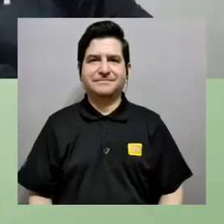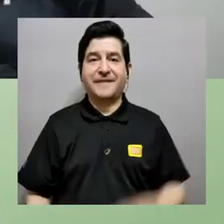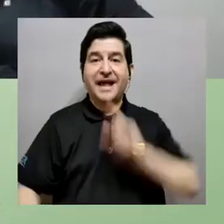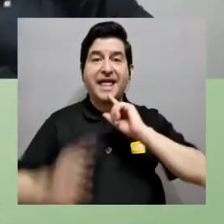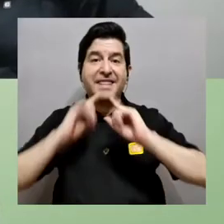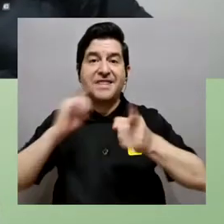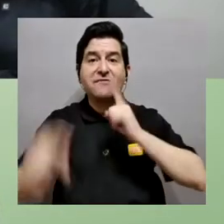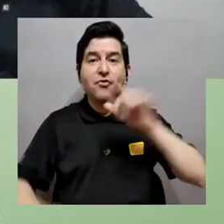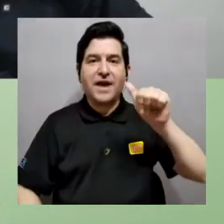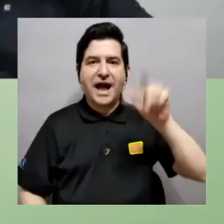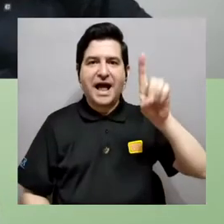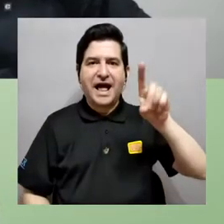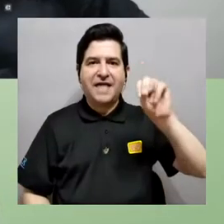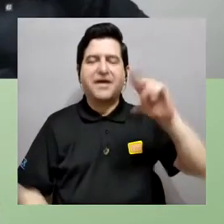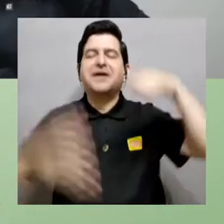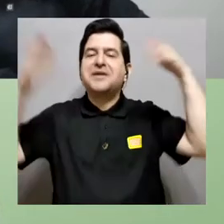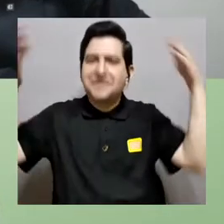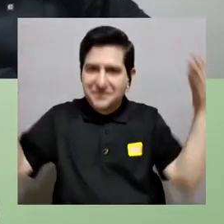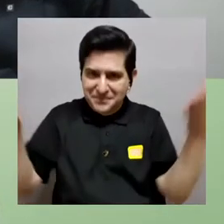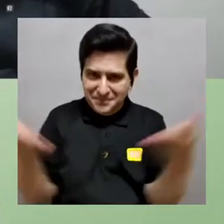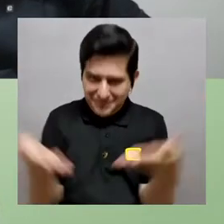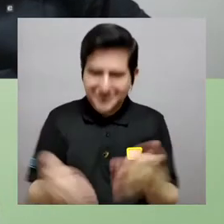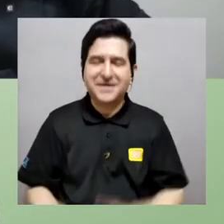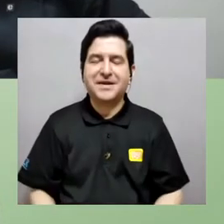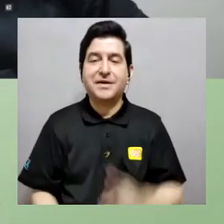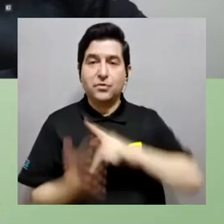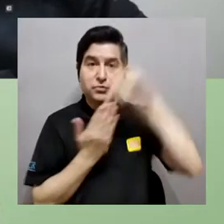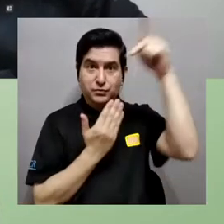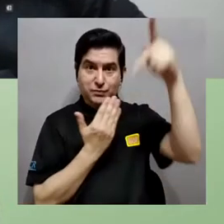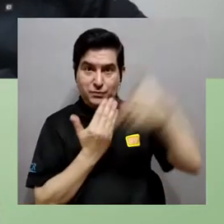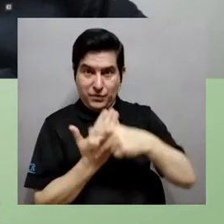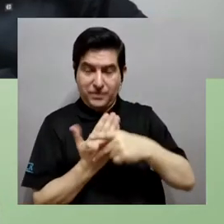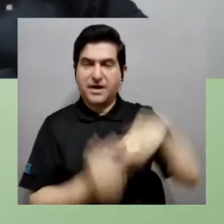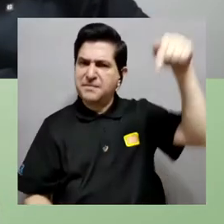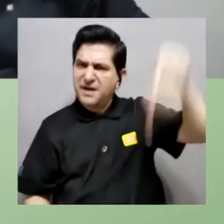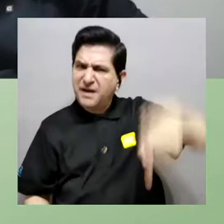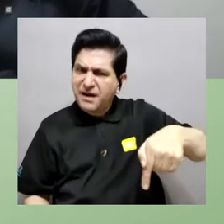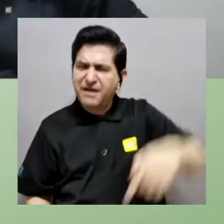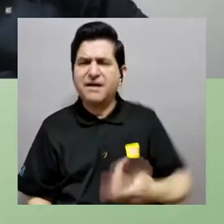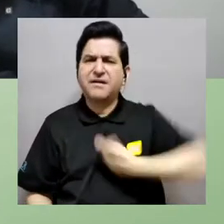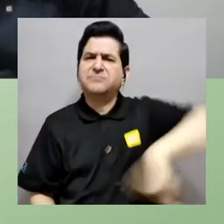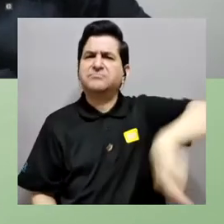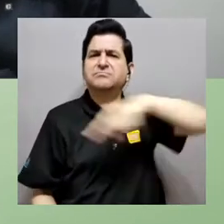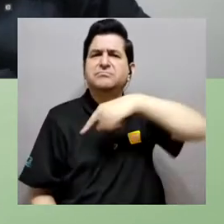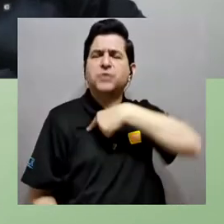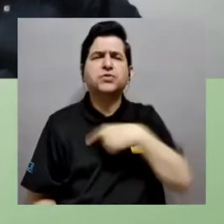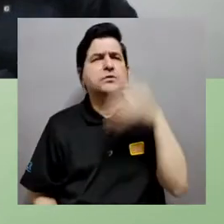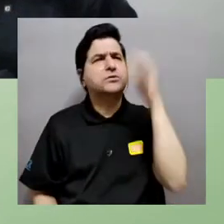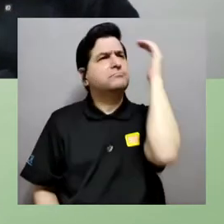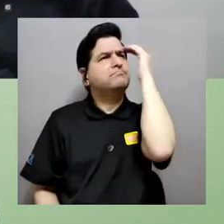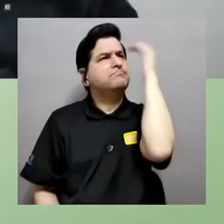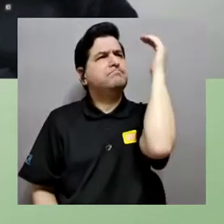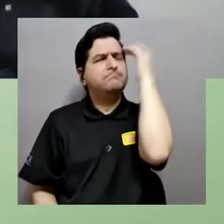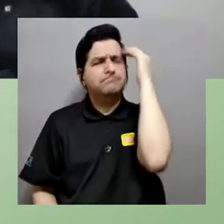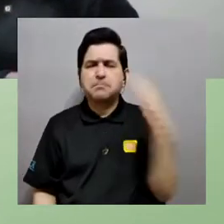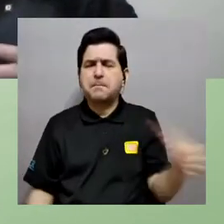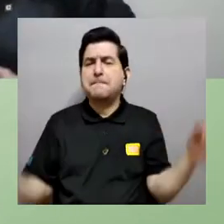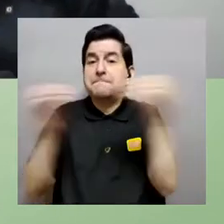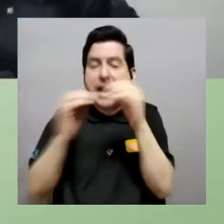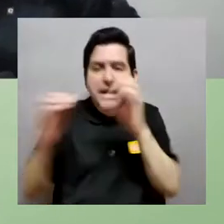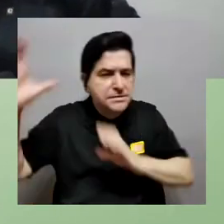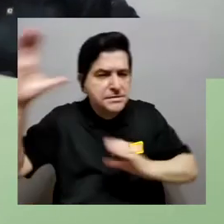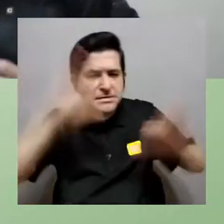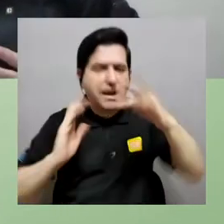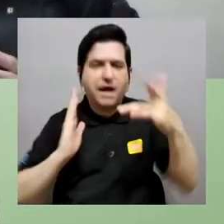Divulga ADN, bienvenido, bienvenida a esta producción donde vamos a estar pues conociendo mucho